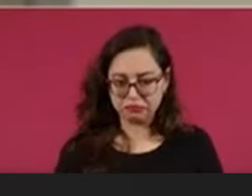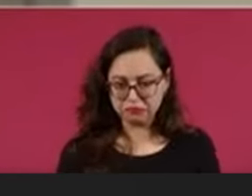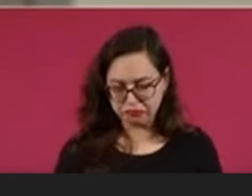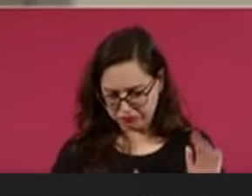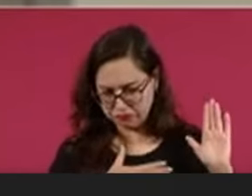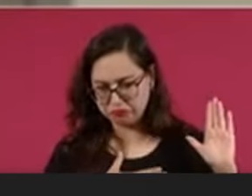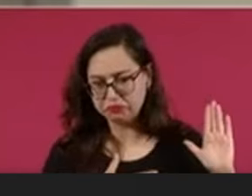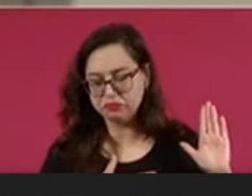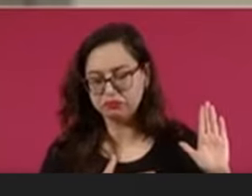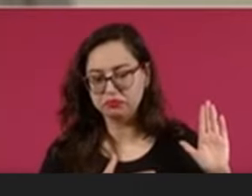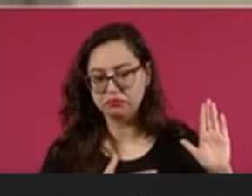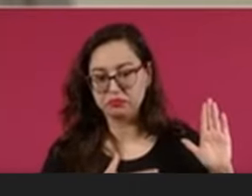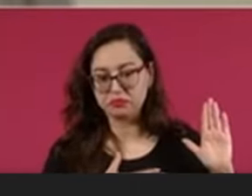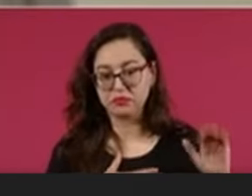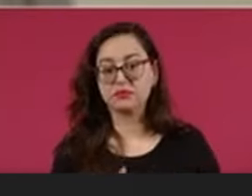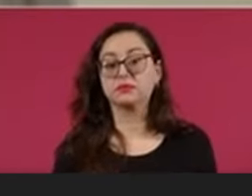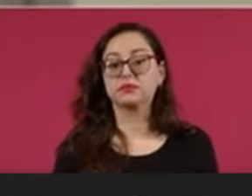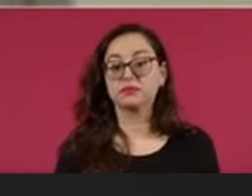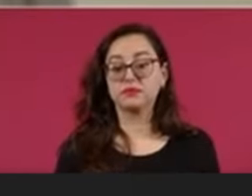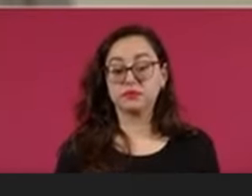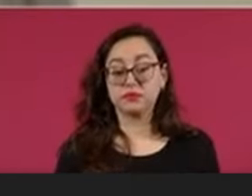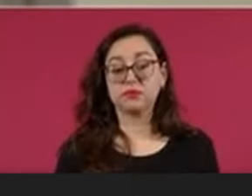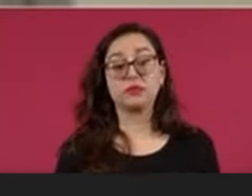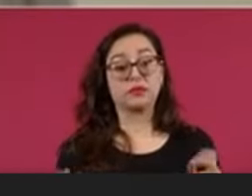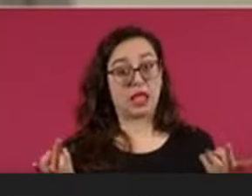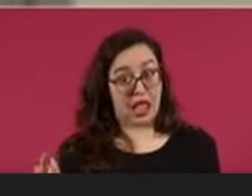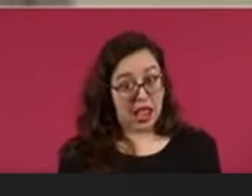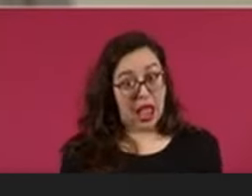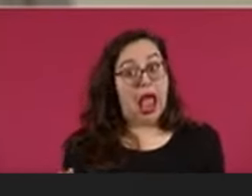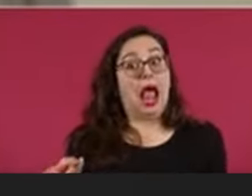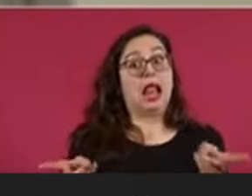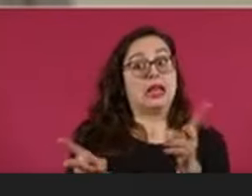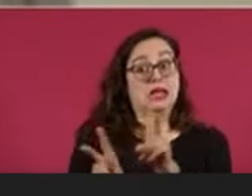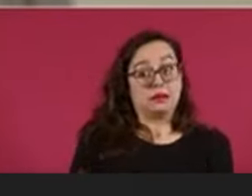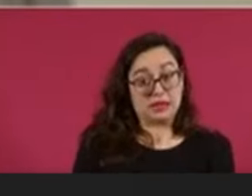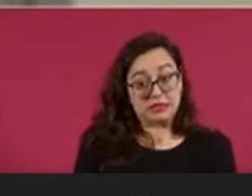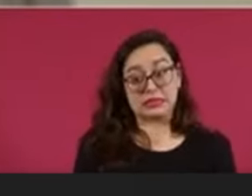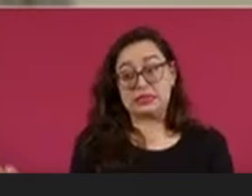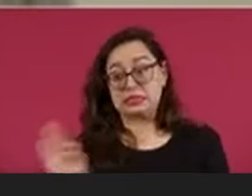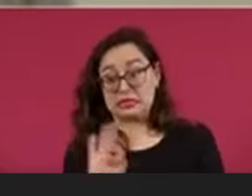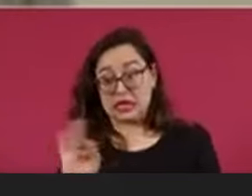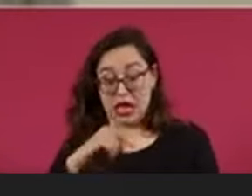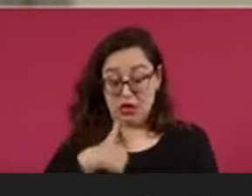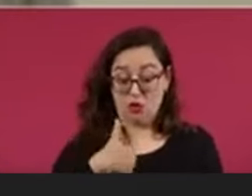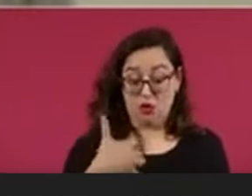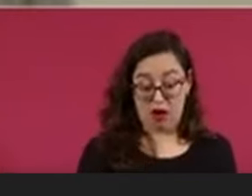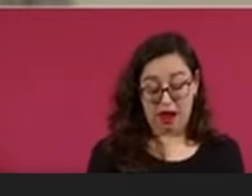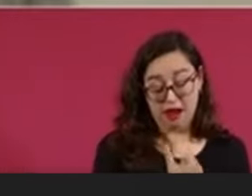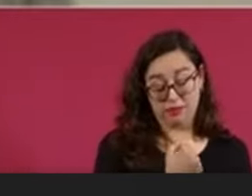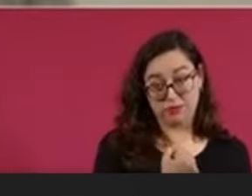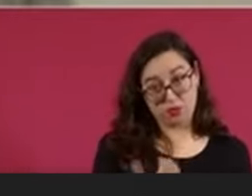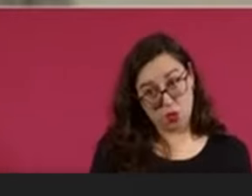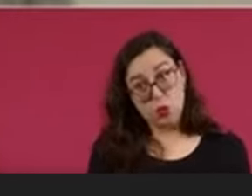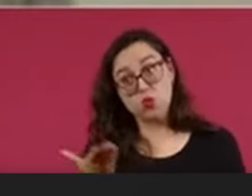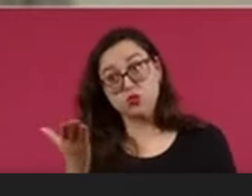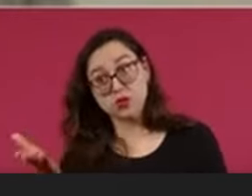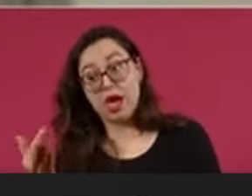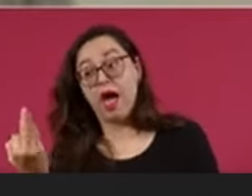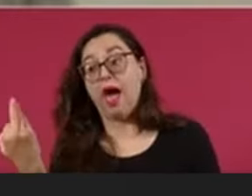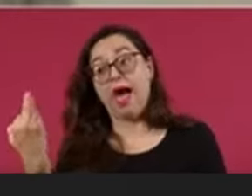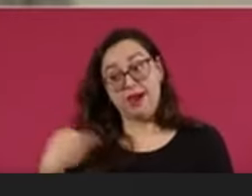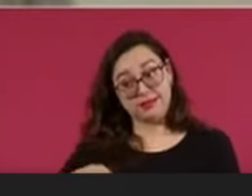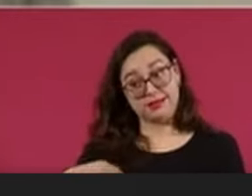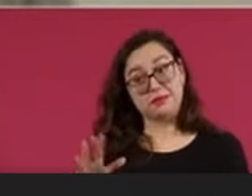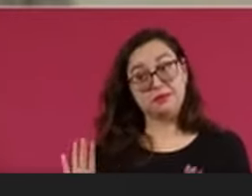de la misma manera usted tendría que aceptar el fallo emitido por el tribunal